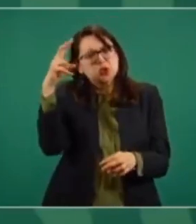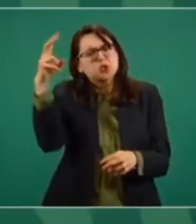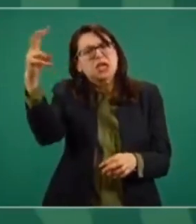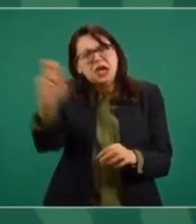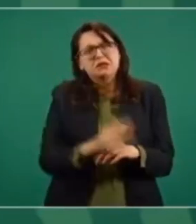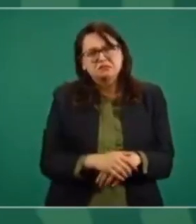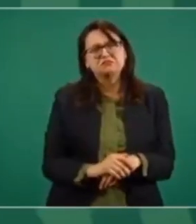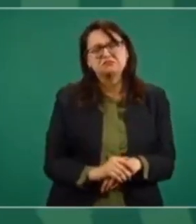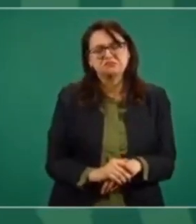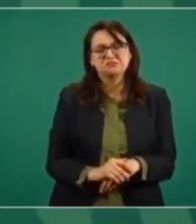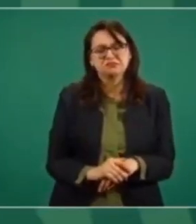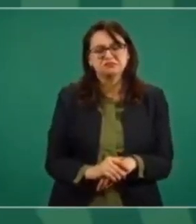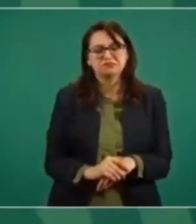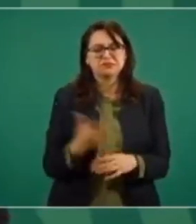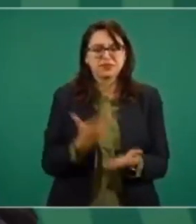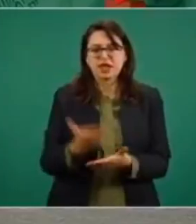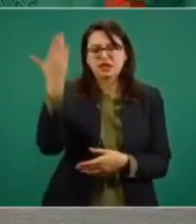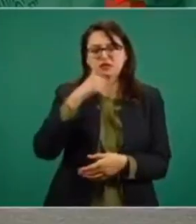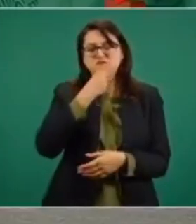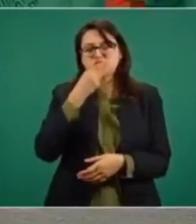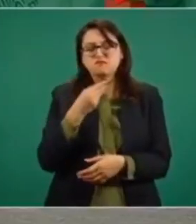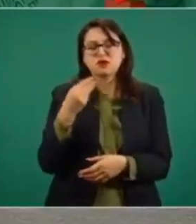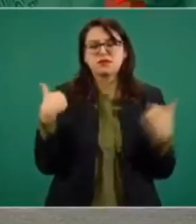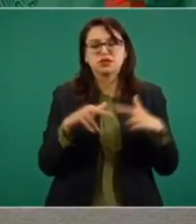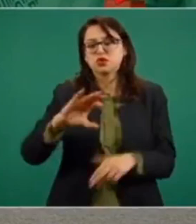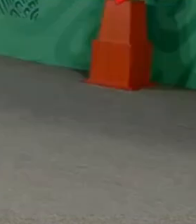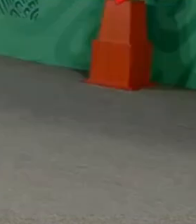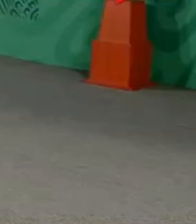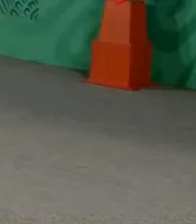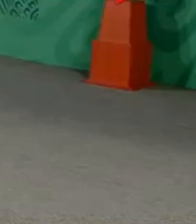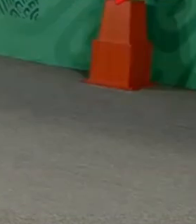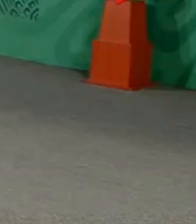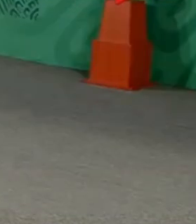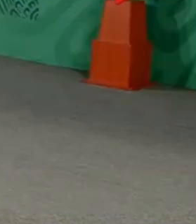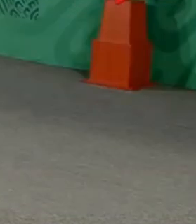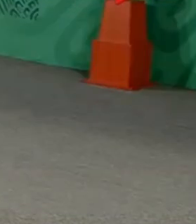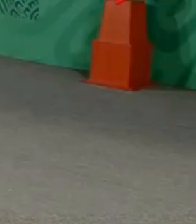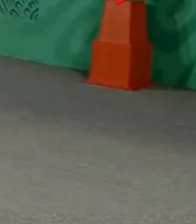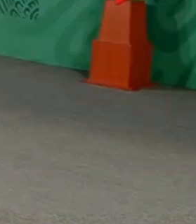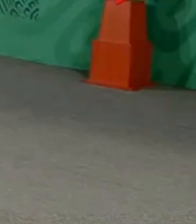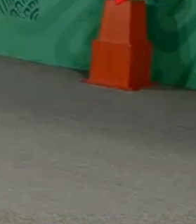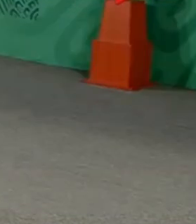como decía el maestro Chava Flores, soñar no cuesta nada,